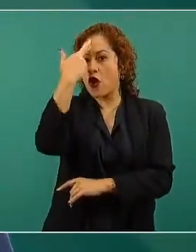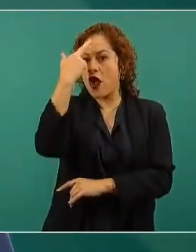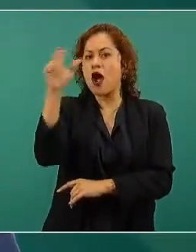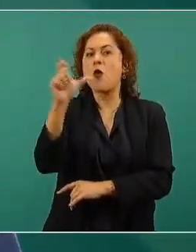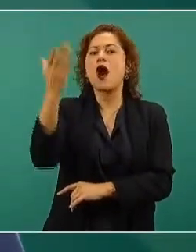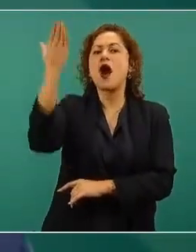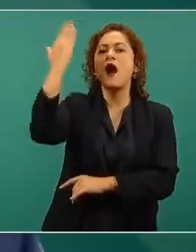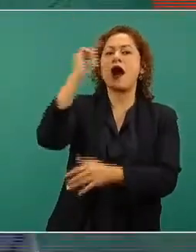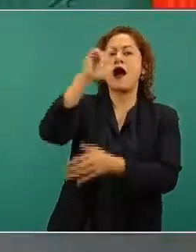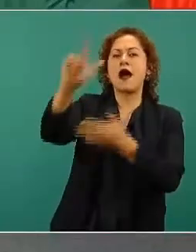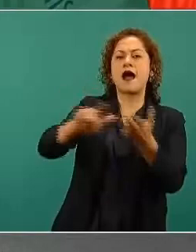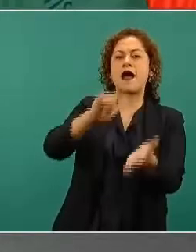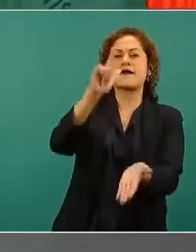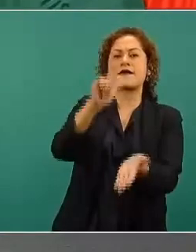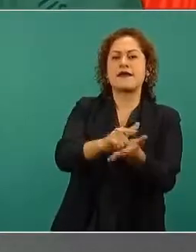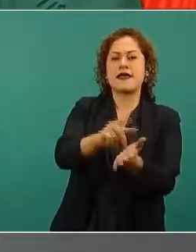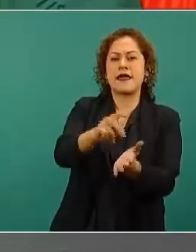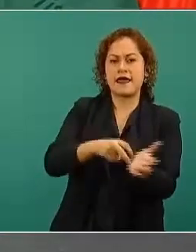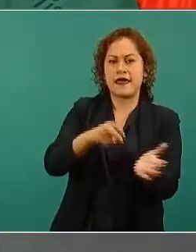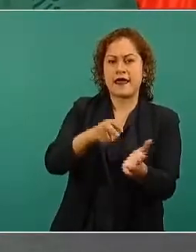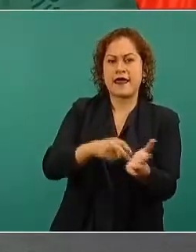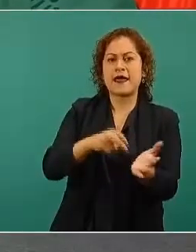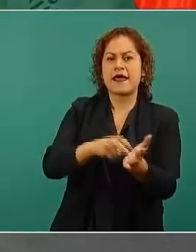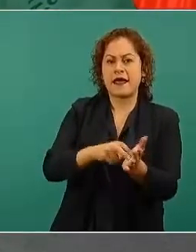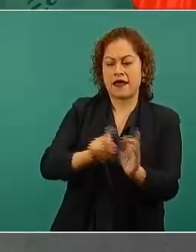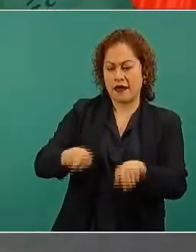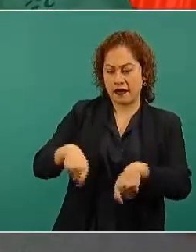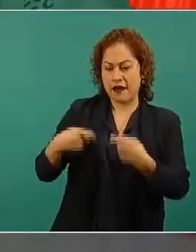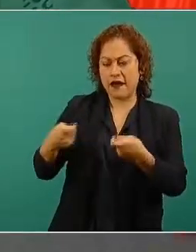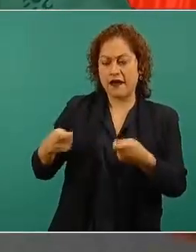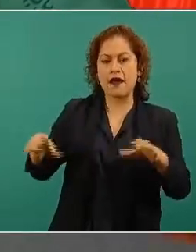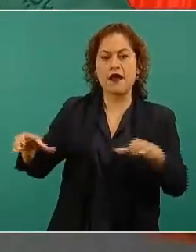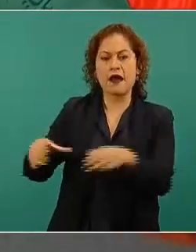Energética repartieron sobornos a legisladores